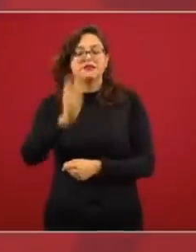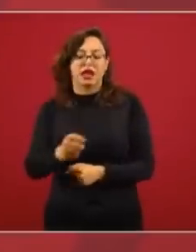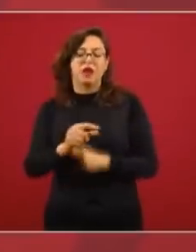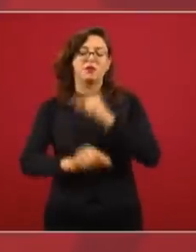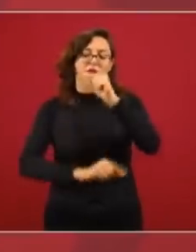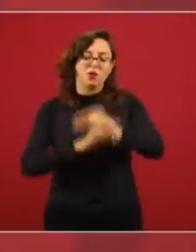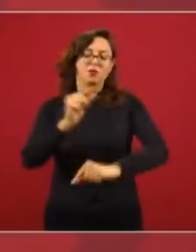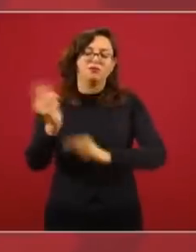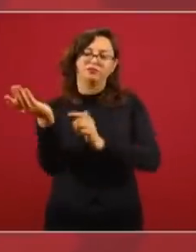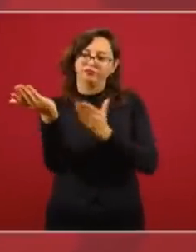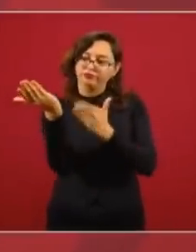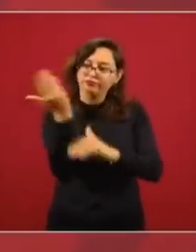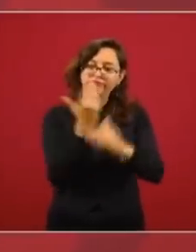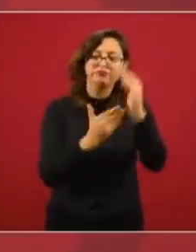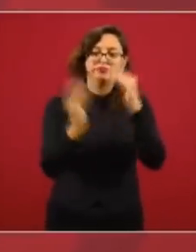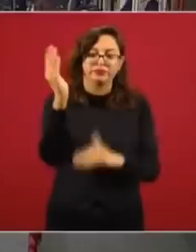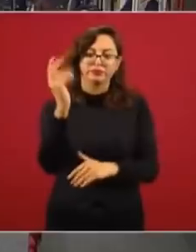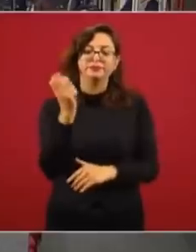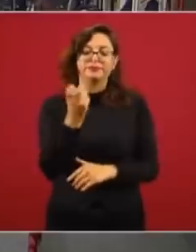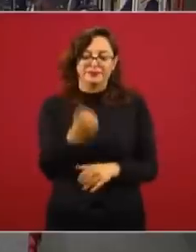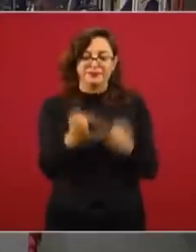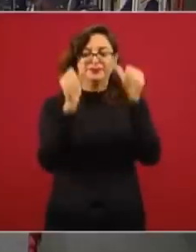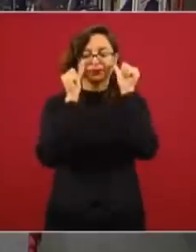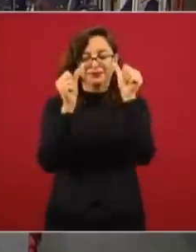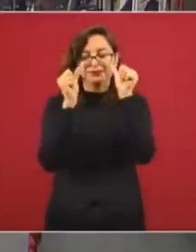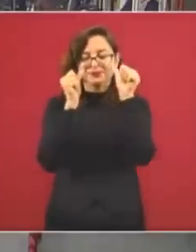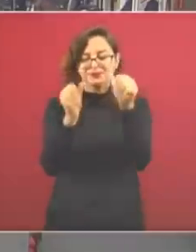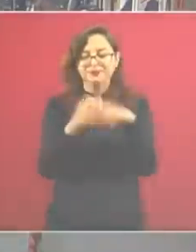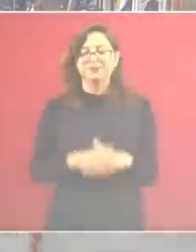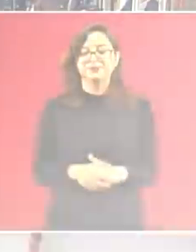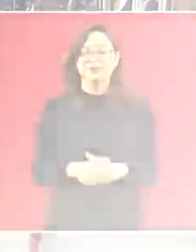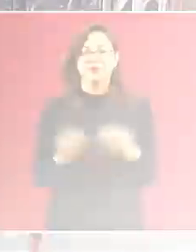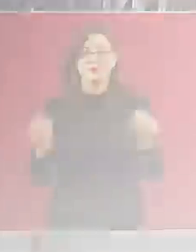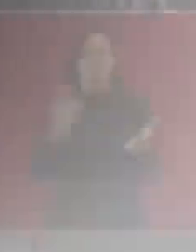sí, estamos viendo esto. Muchas gracias, señor presidente.